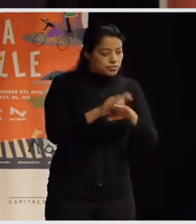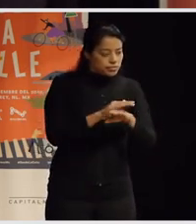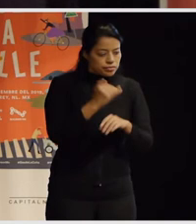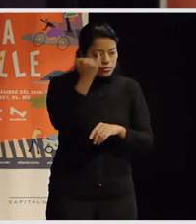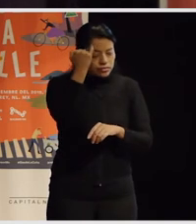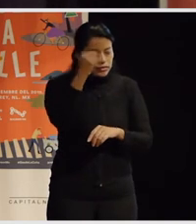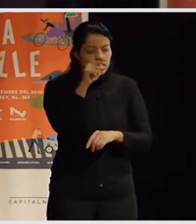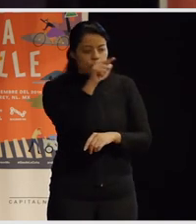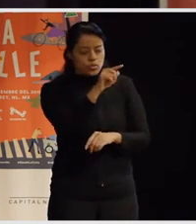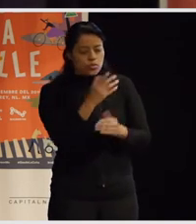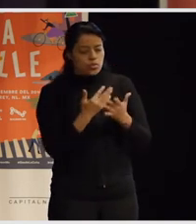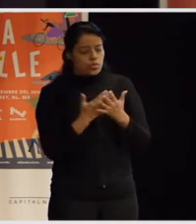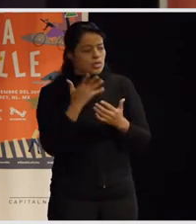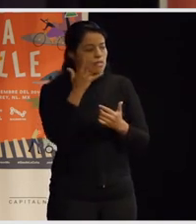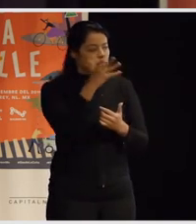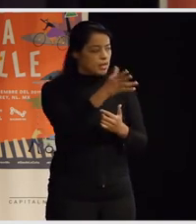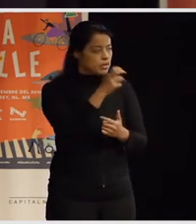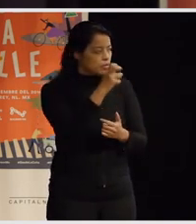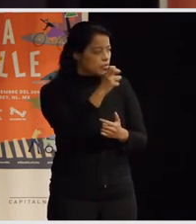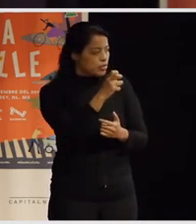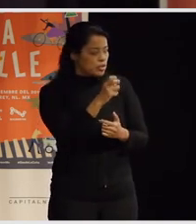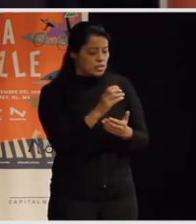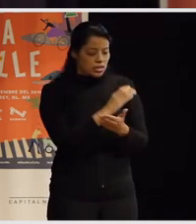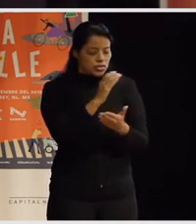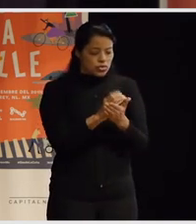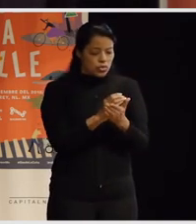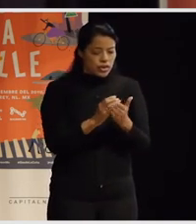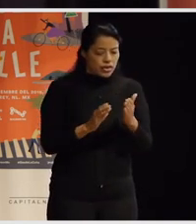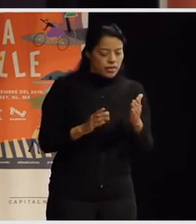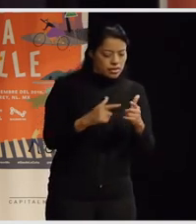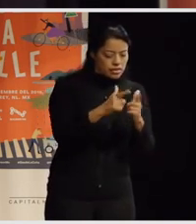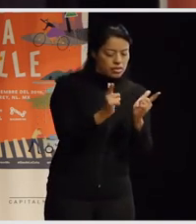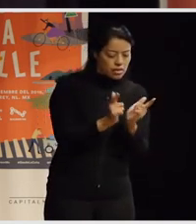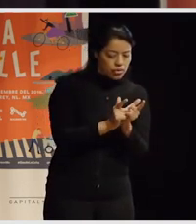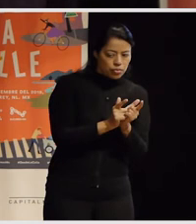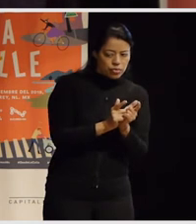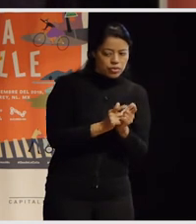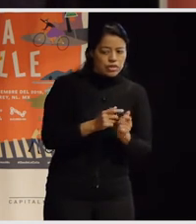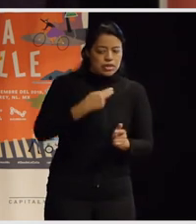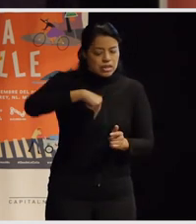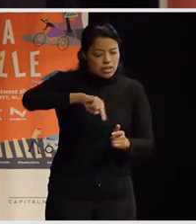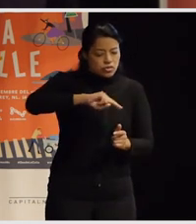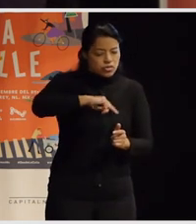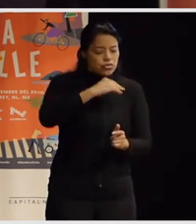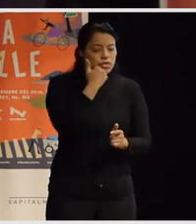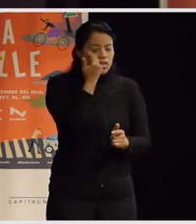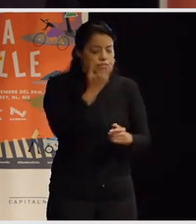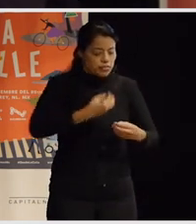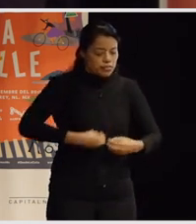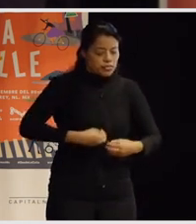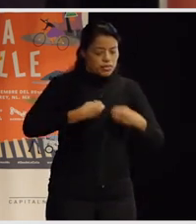esperanzas respecto a esta creación de ciudades comunitarias en las que estamos queriendo vivir